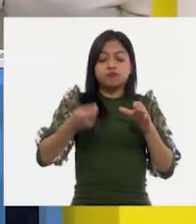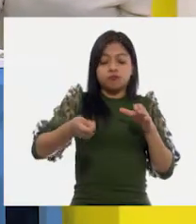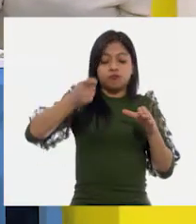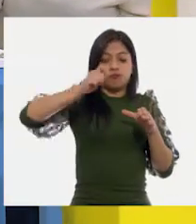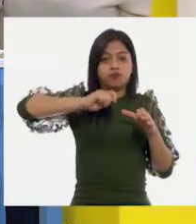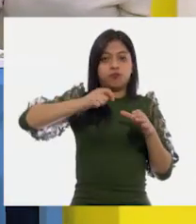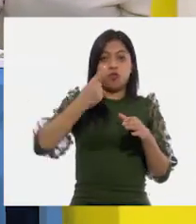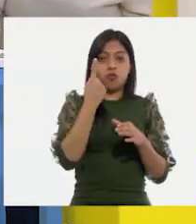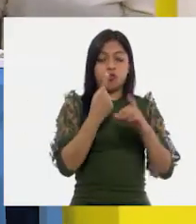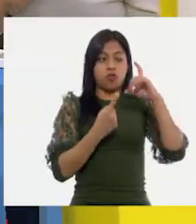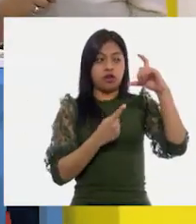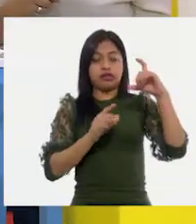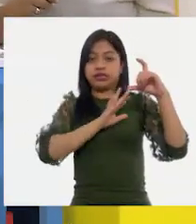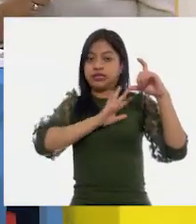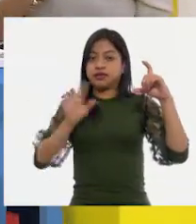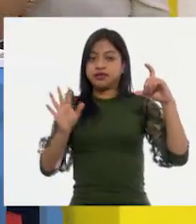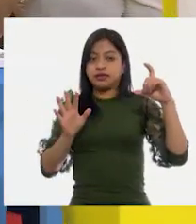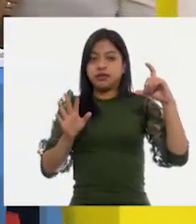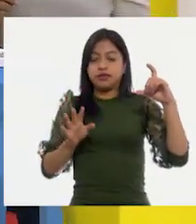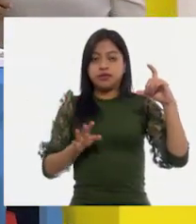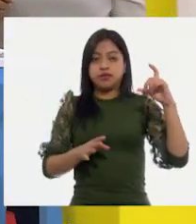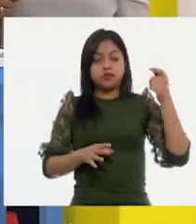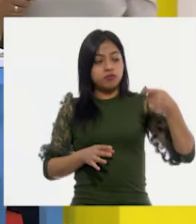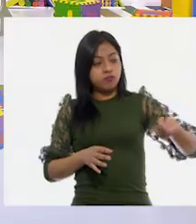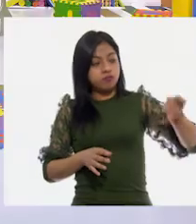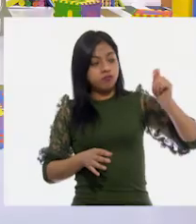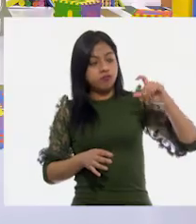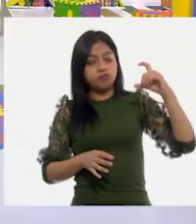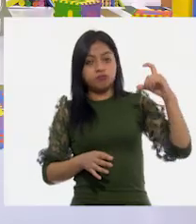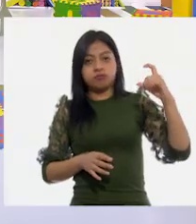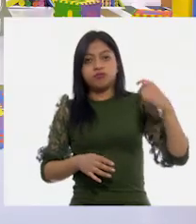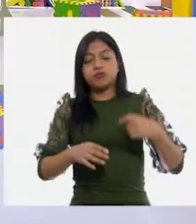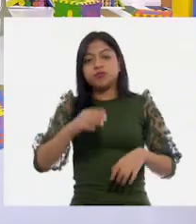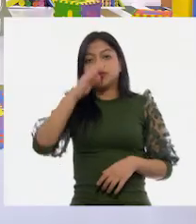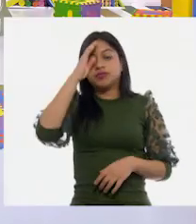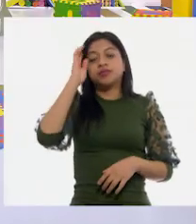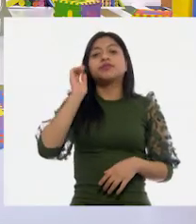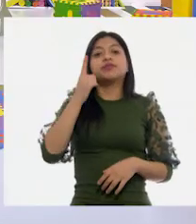si empiezas tú a llenarlos? A ver... Vamos a contarlos.